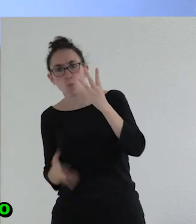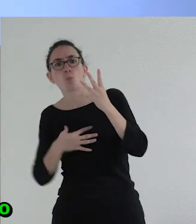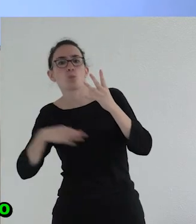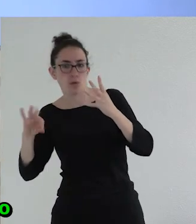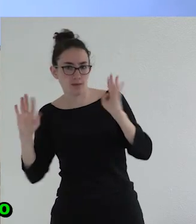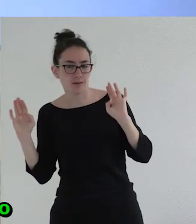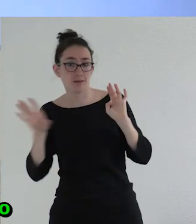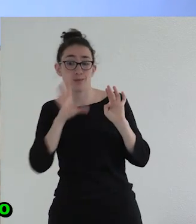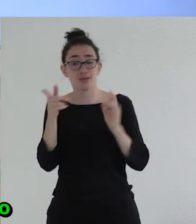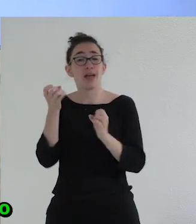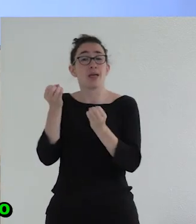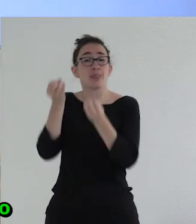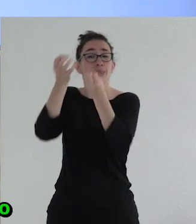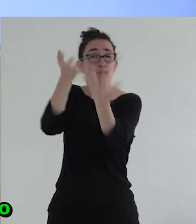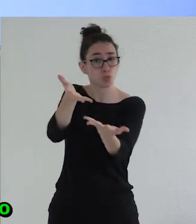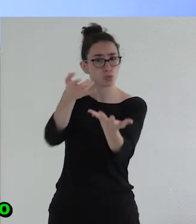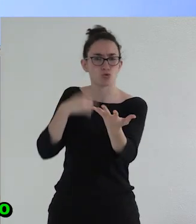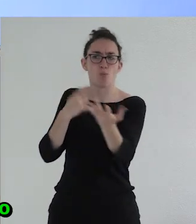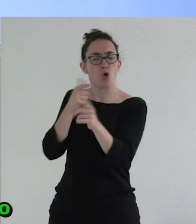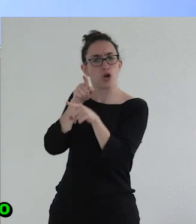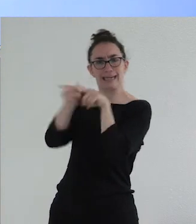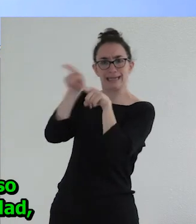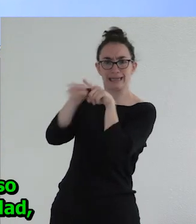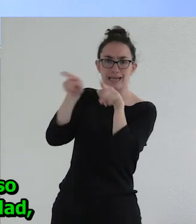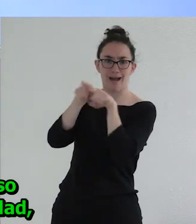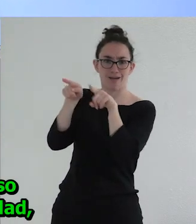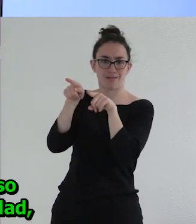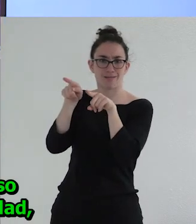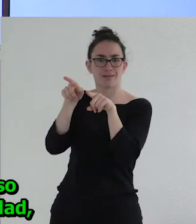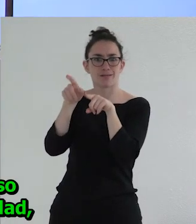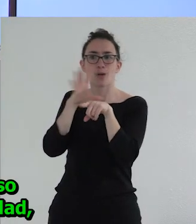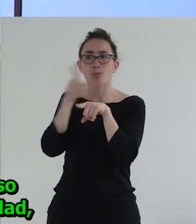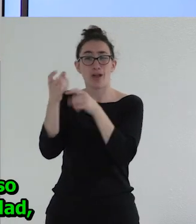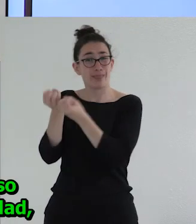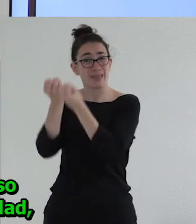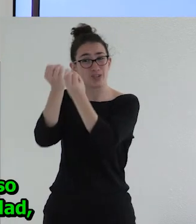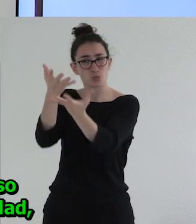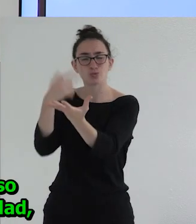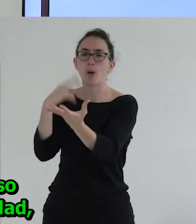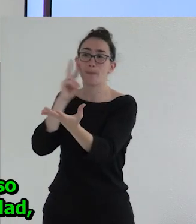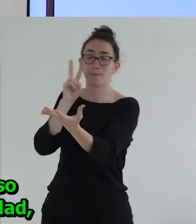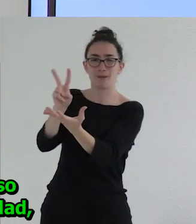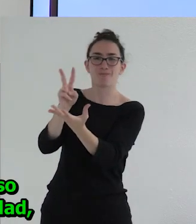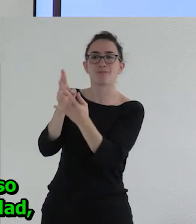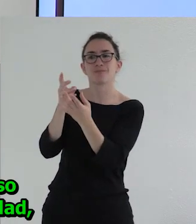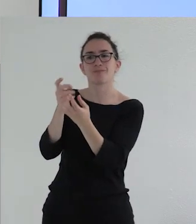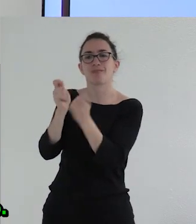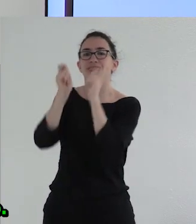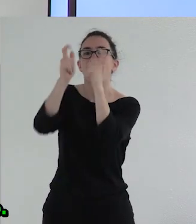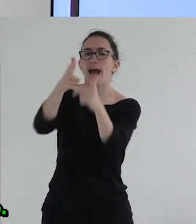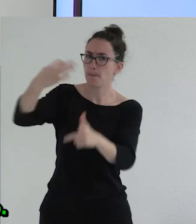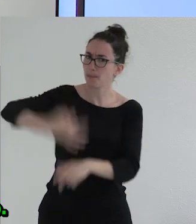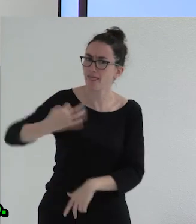a este discurso que está proponiendo una interpretación sobre este hecho porque yo entiendo que este discurso no es un discurso que ofrece una verdad